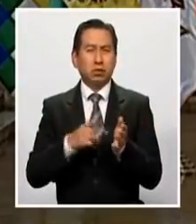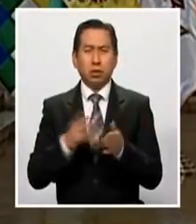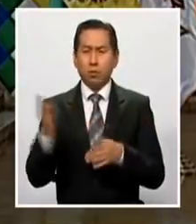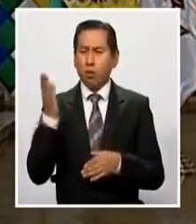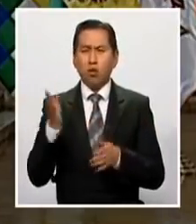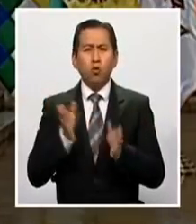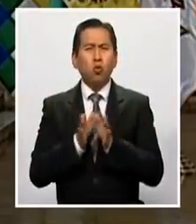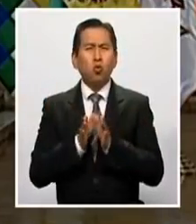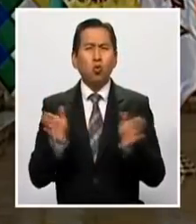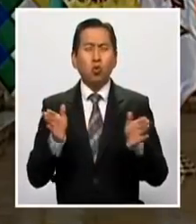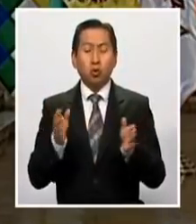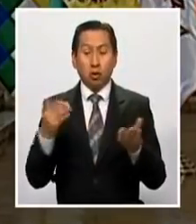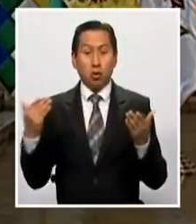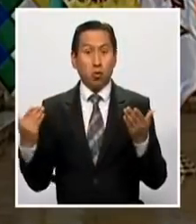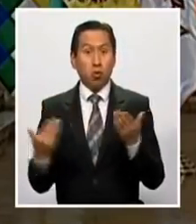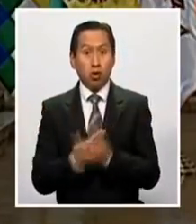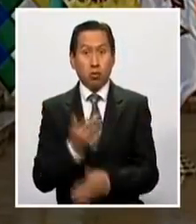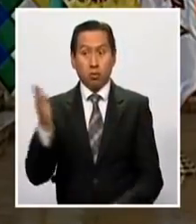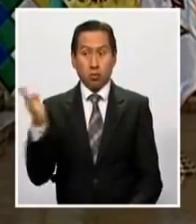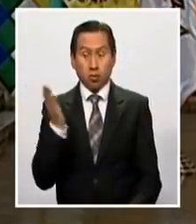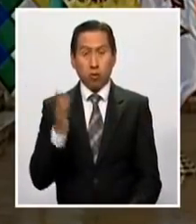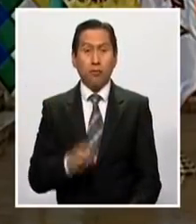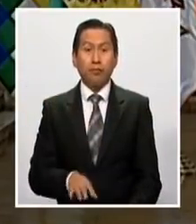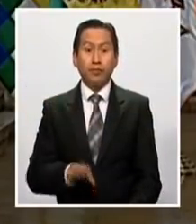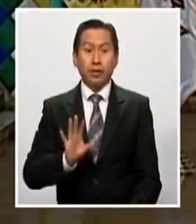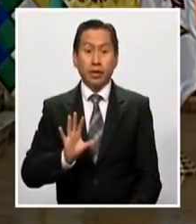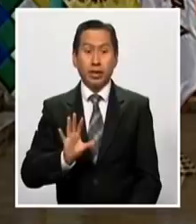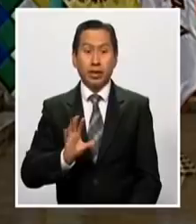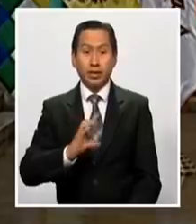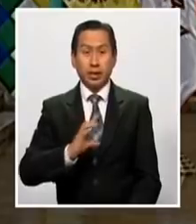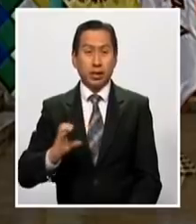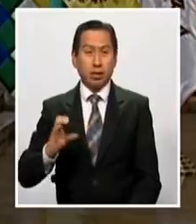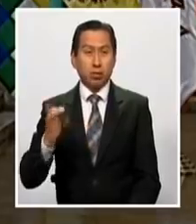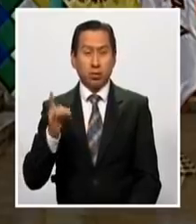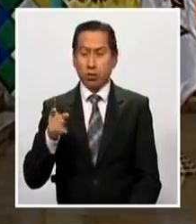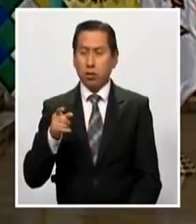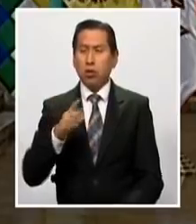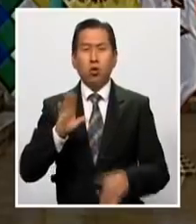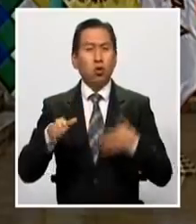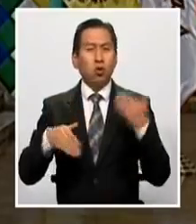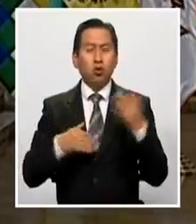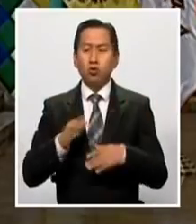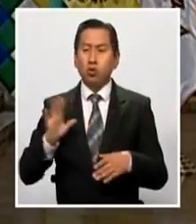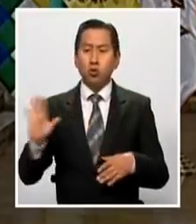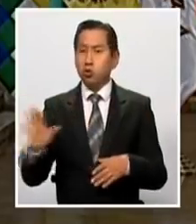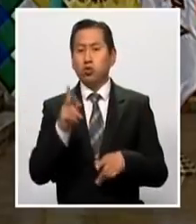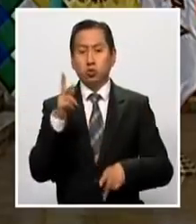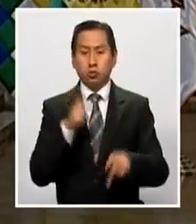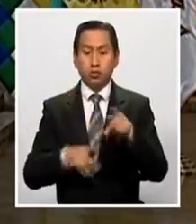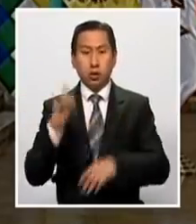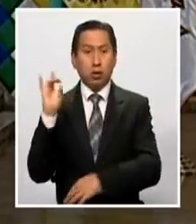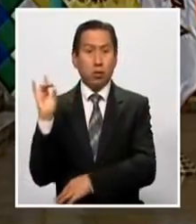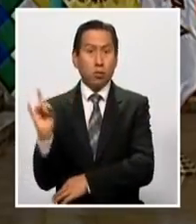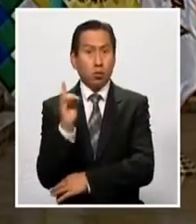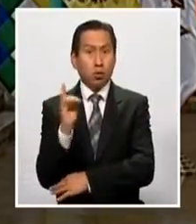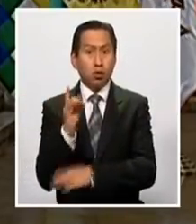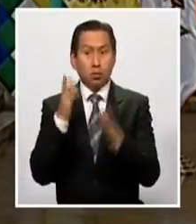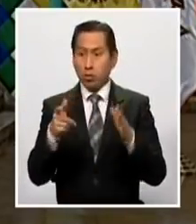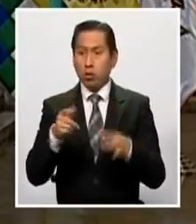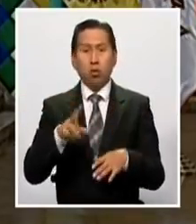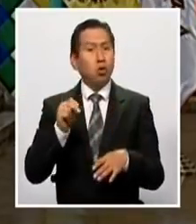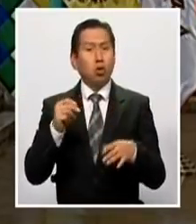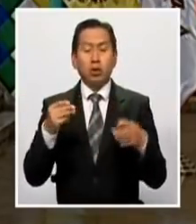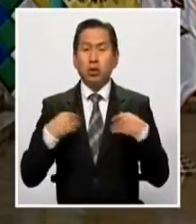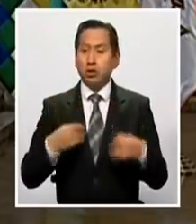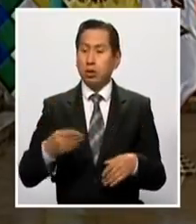es un nuevo bono de 500 bolivianos y es para todos los bolivianos que no reciben